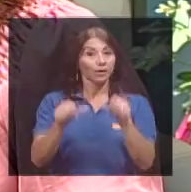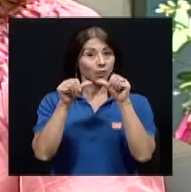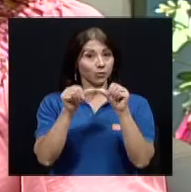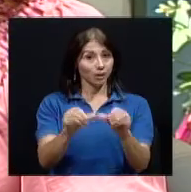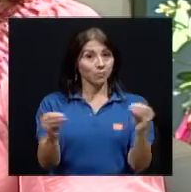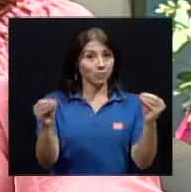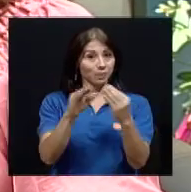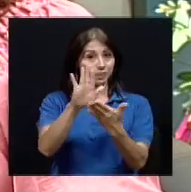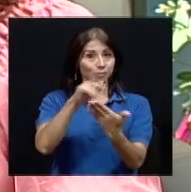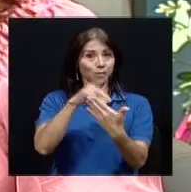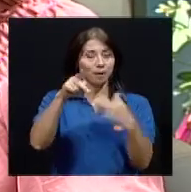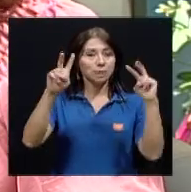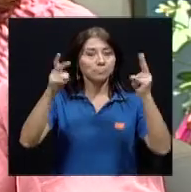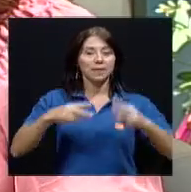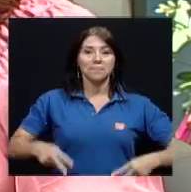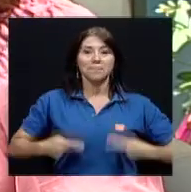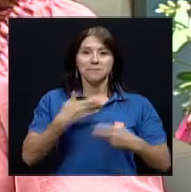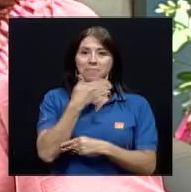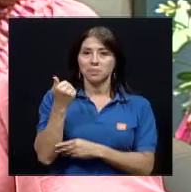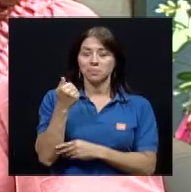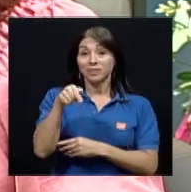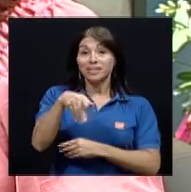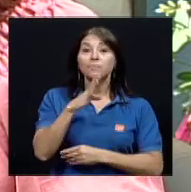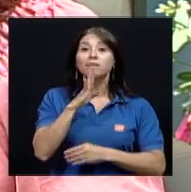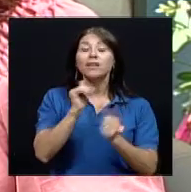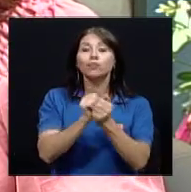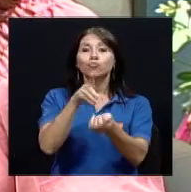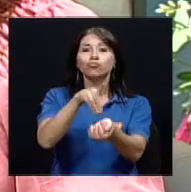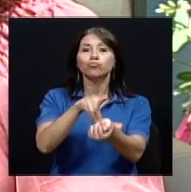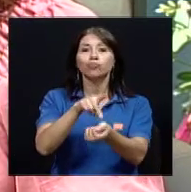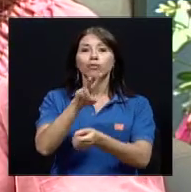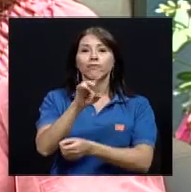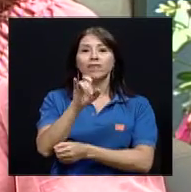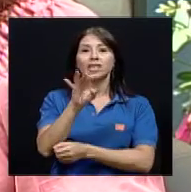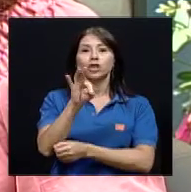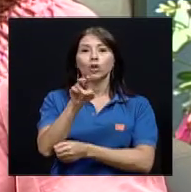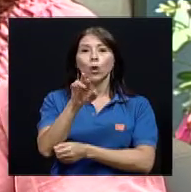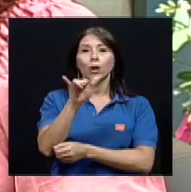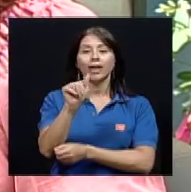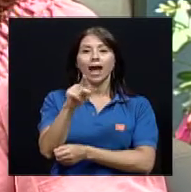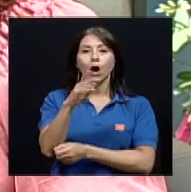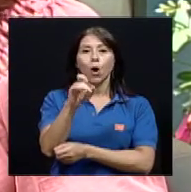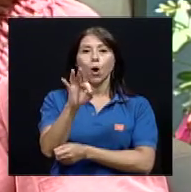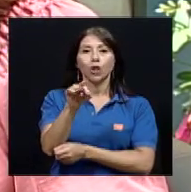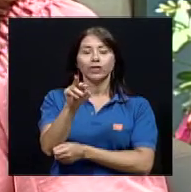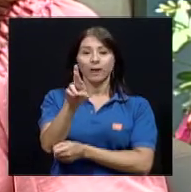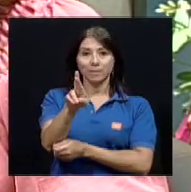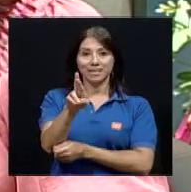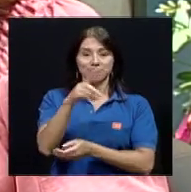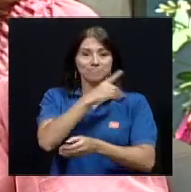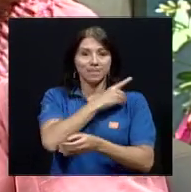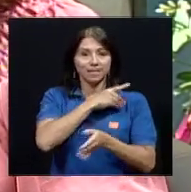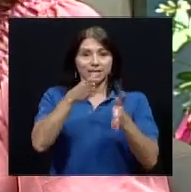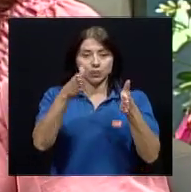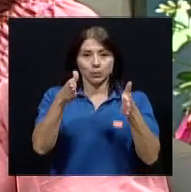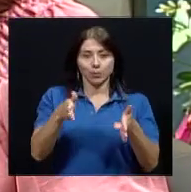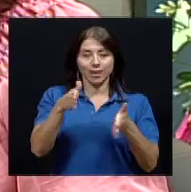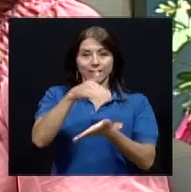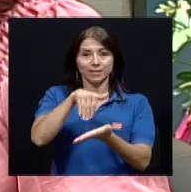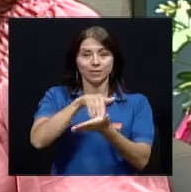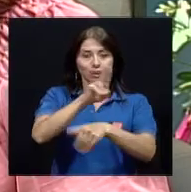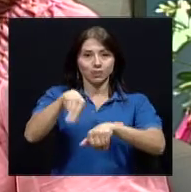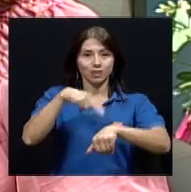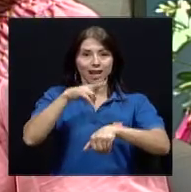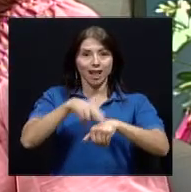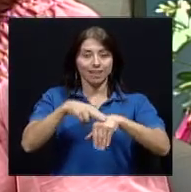continuamos con más de su programa vivir mejor y estamos conversando con la doctora victoria jol ramírez directora del centro nacional de información